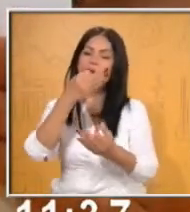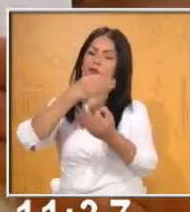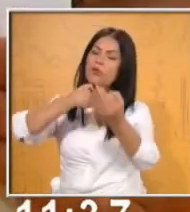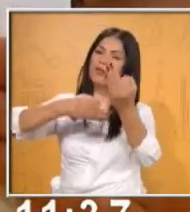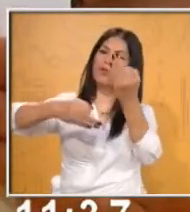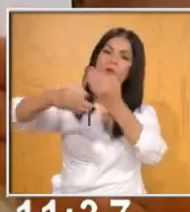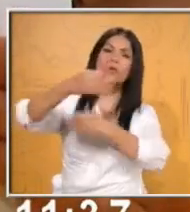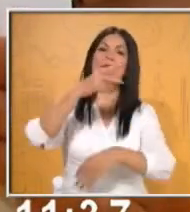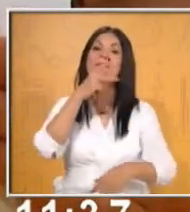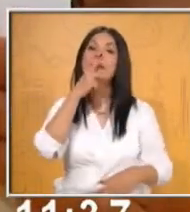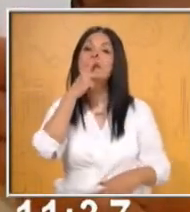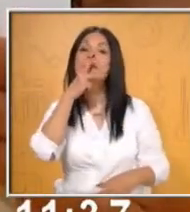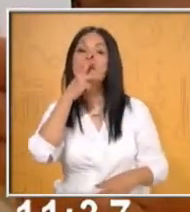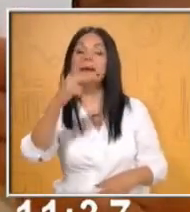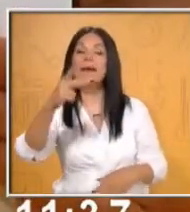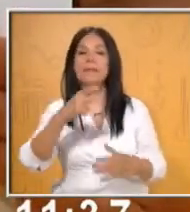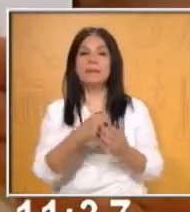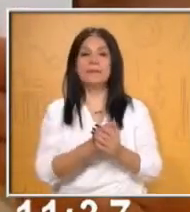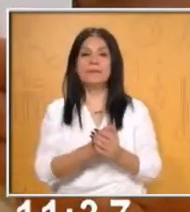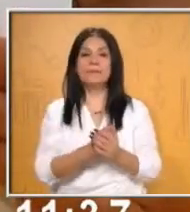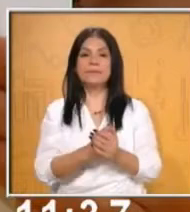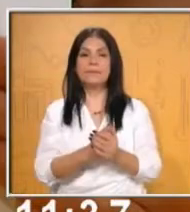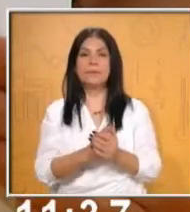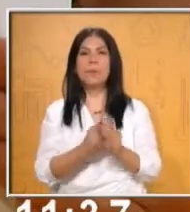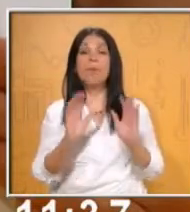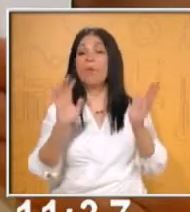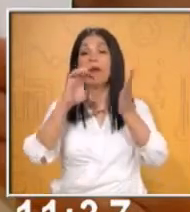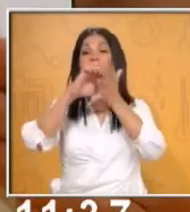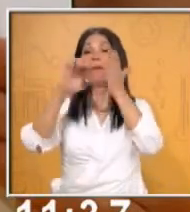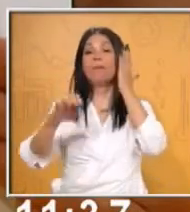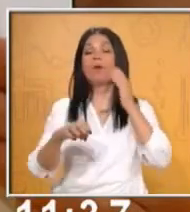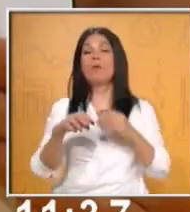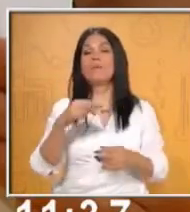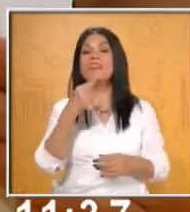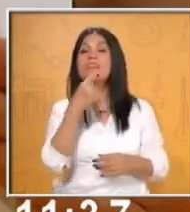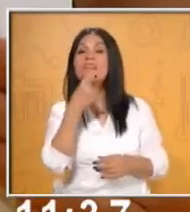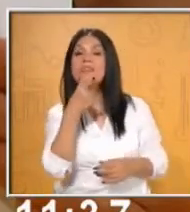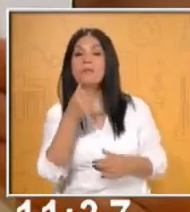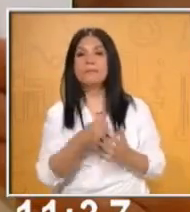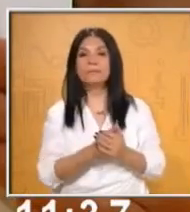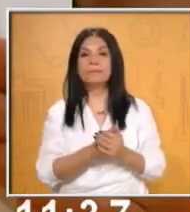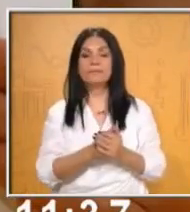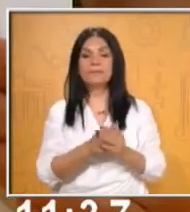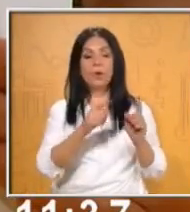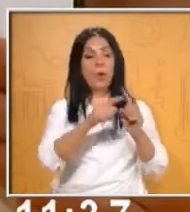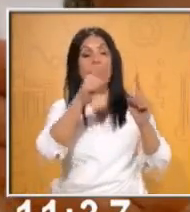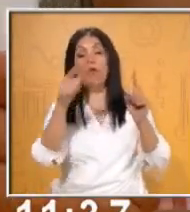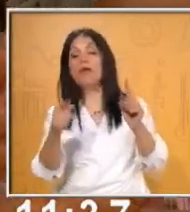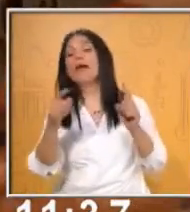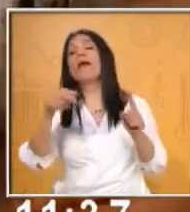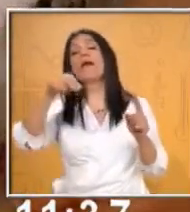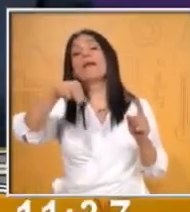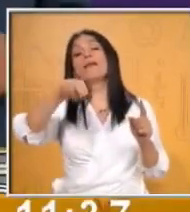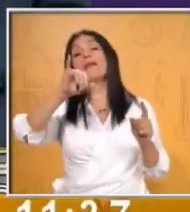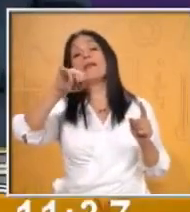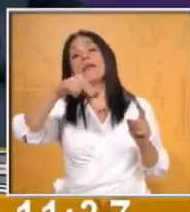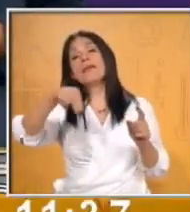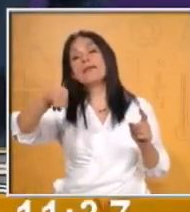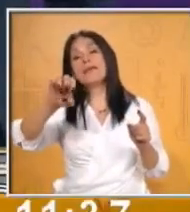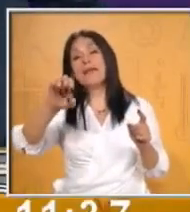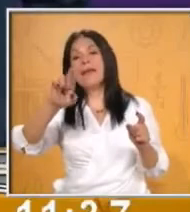el ejemplo de niño. Una palabra podría ser... Niñera. Niñera.